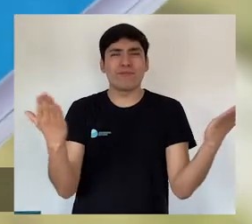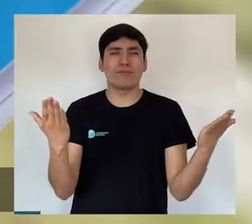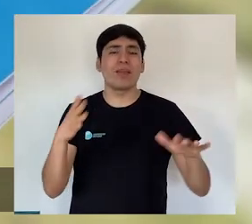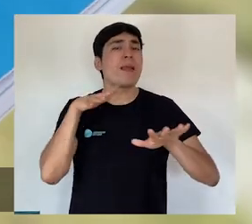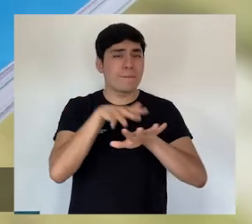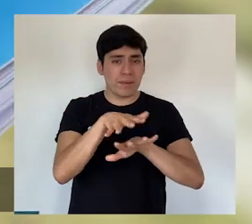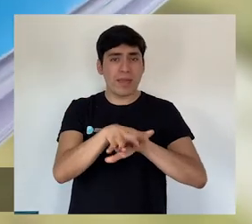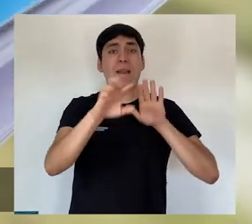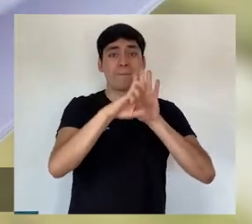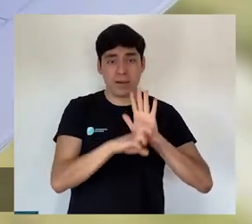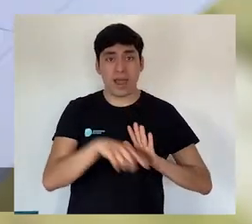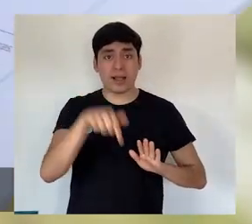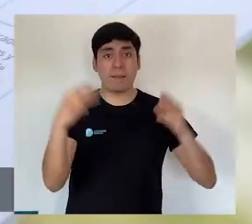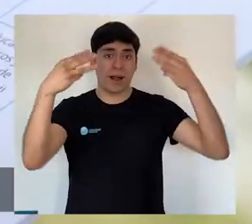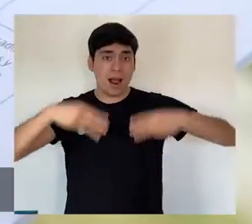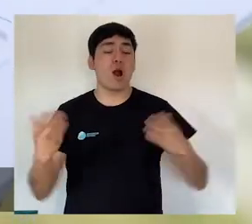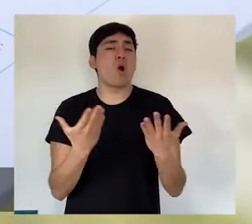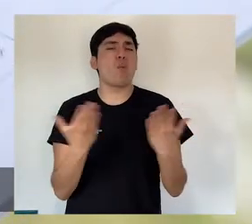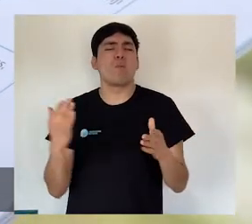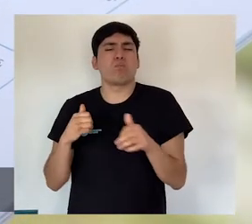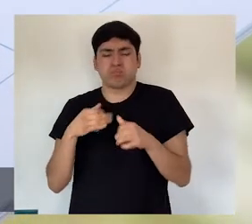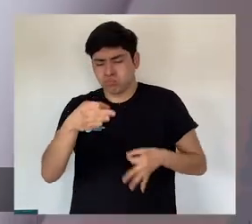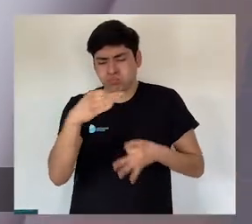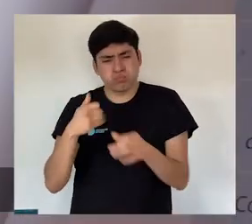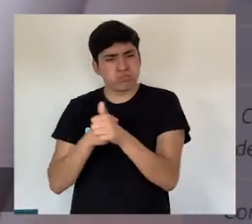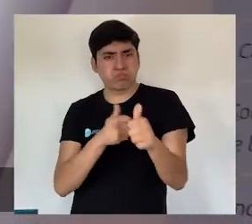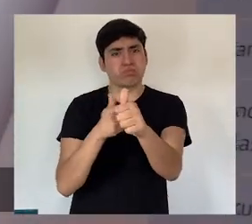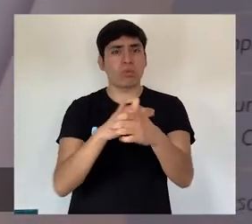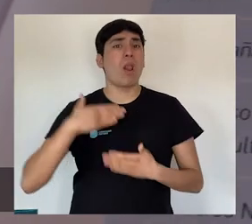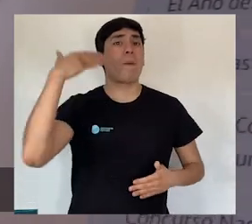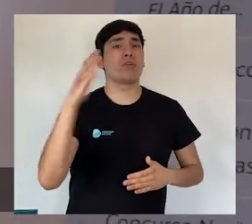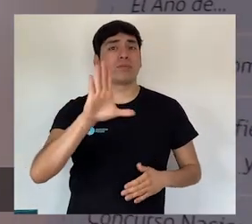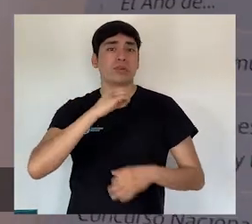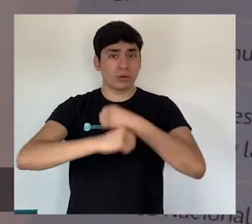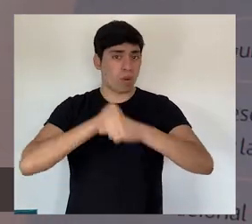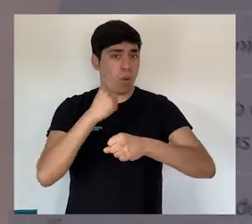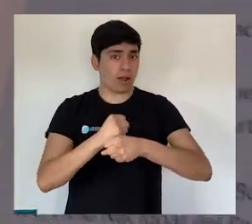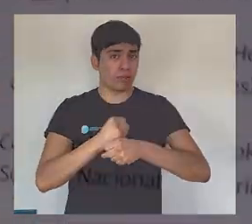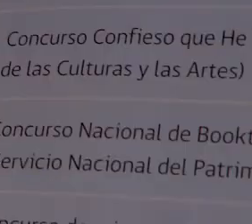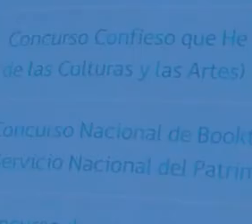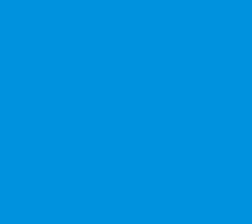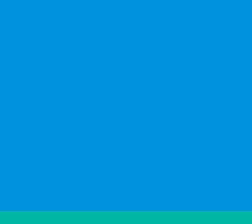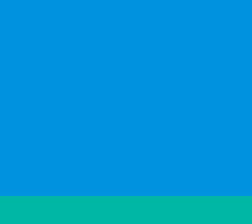difundir e implementar el plan regional, esto como una hoja de ruta para los próximos cinco años.